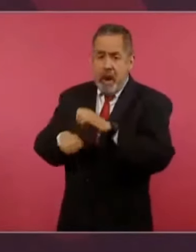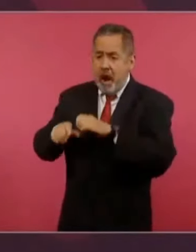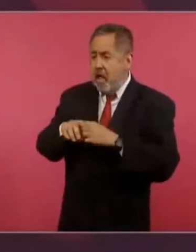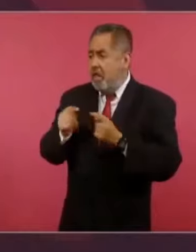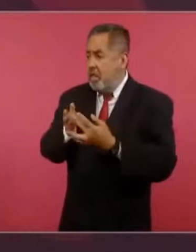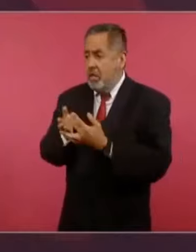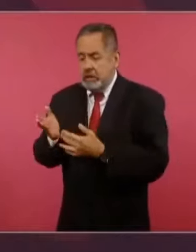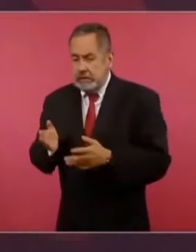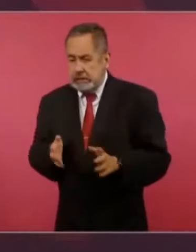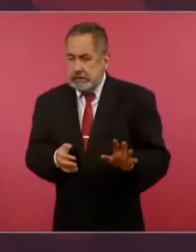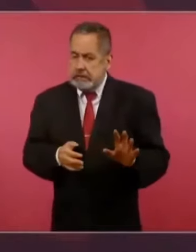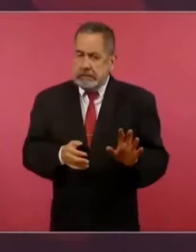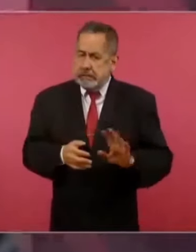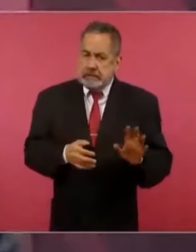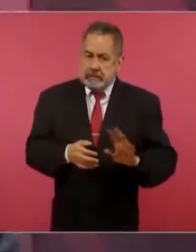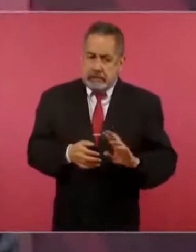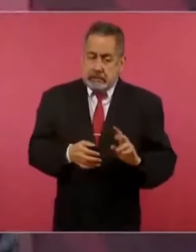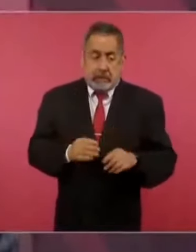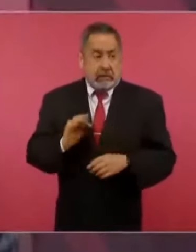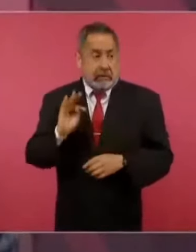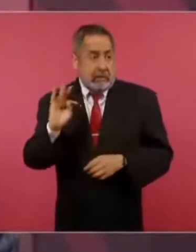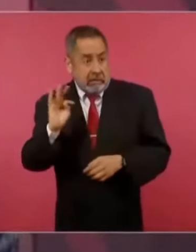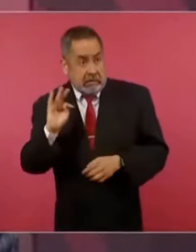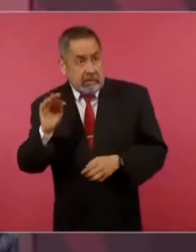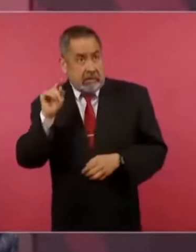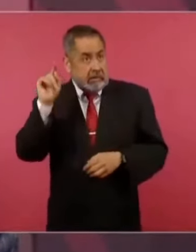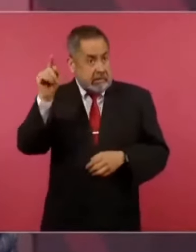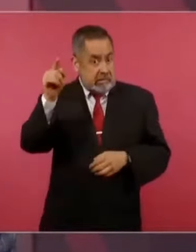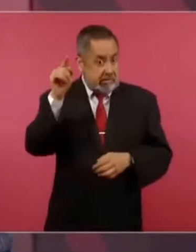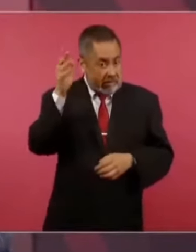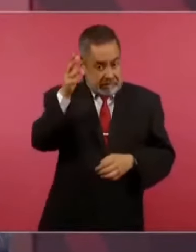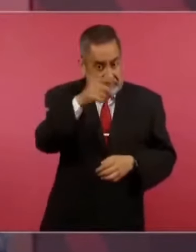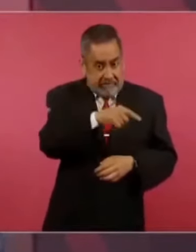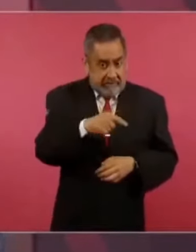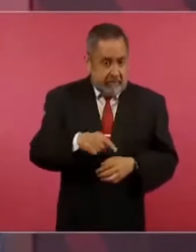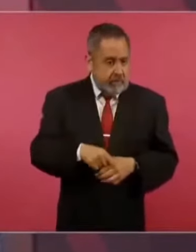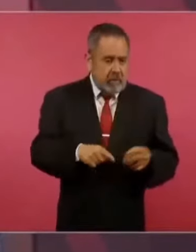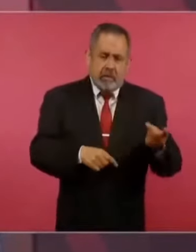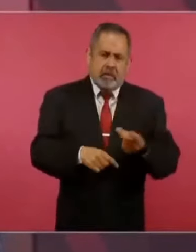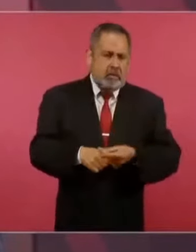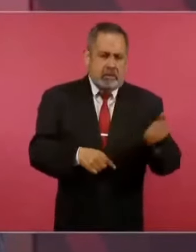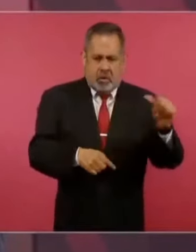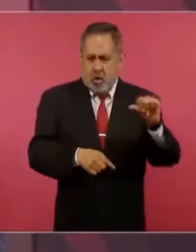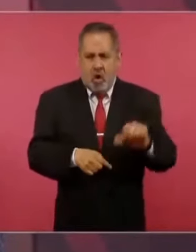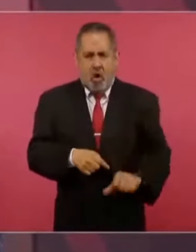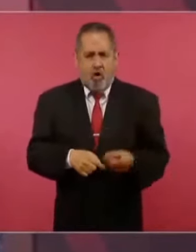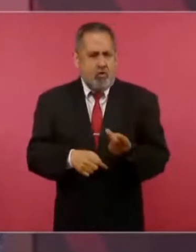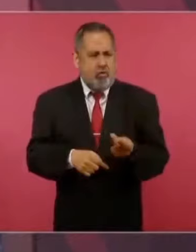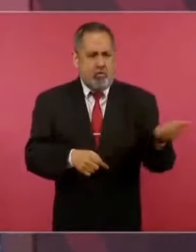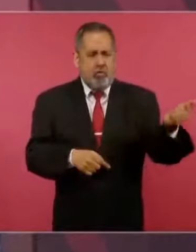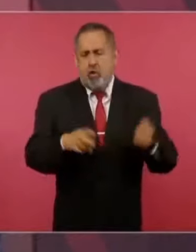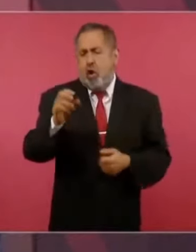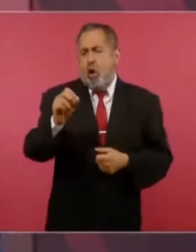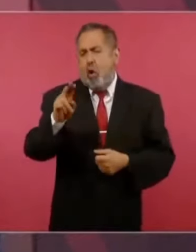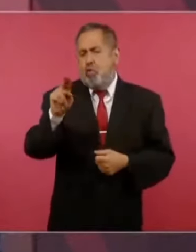sea expulsado de la seguridad, ONU,